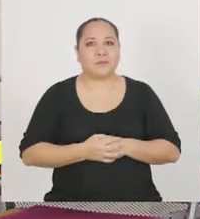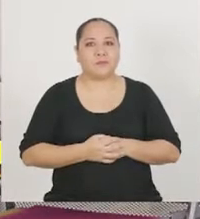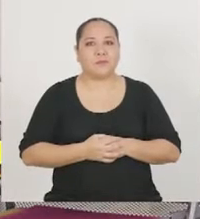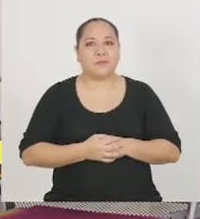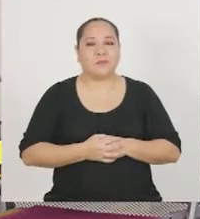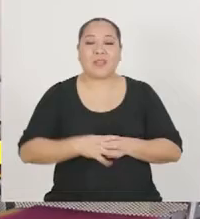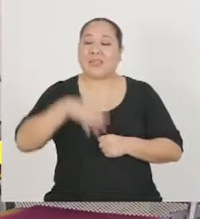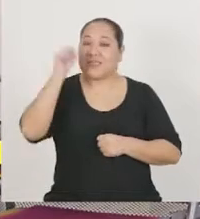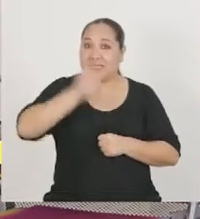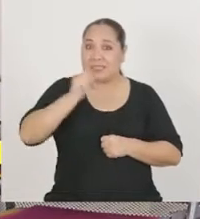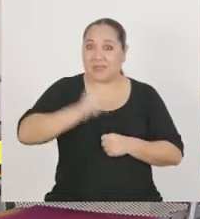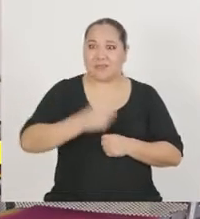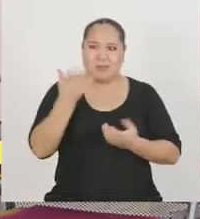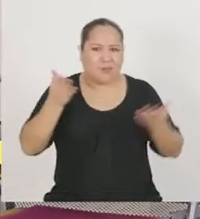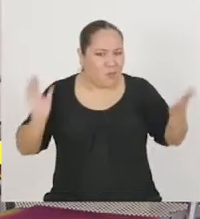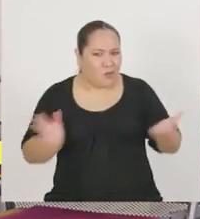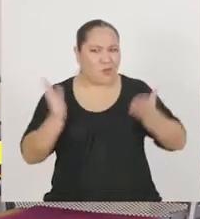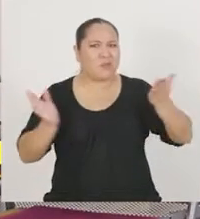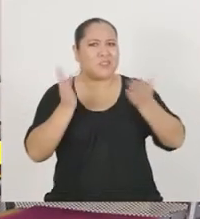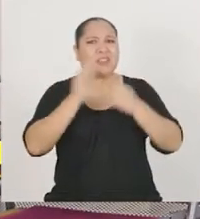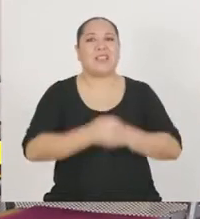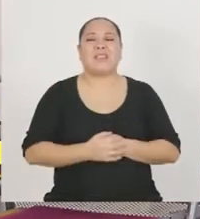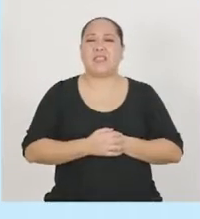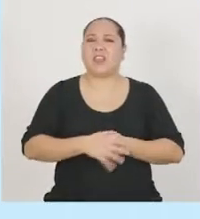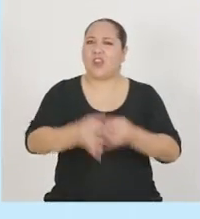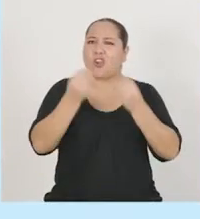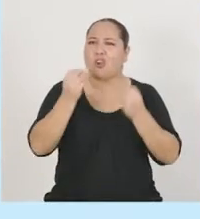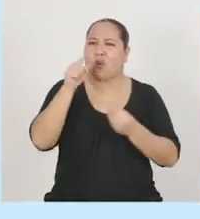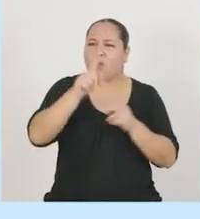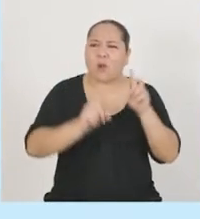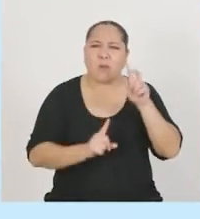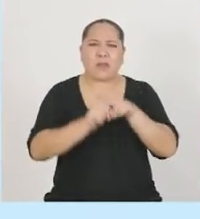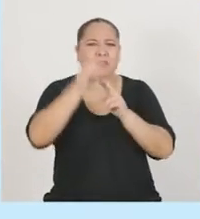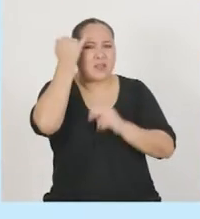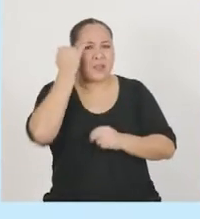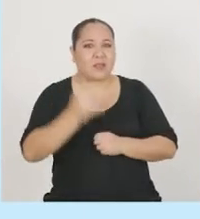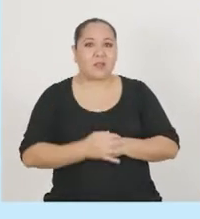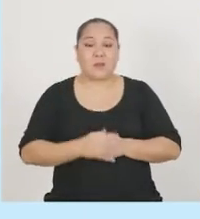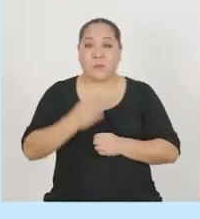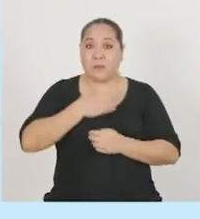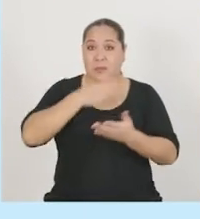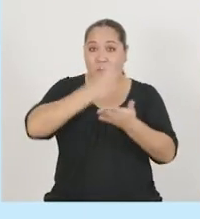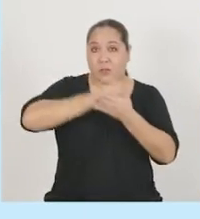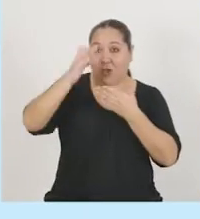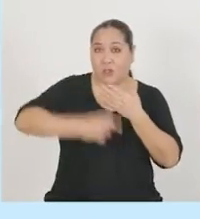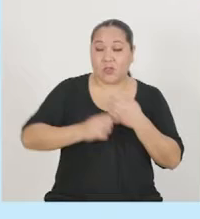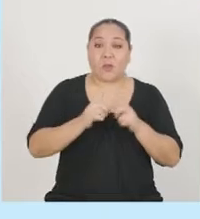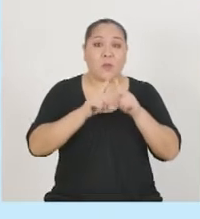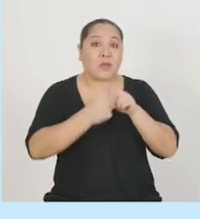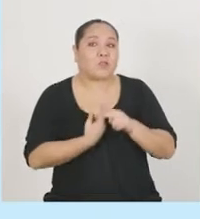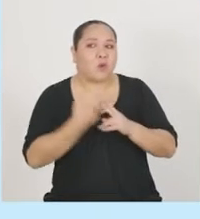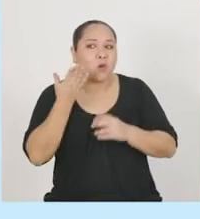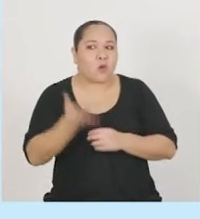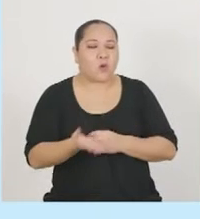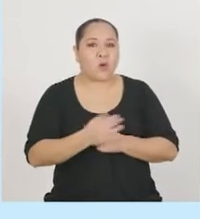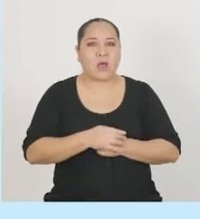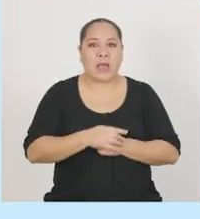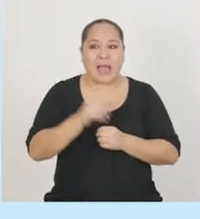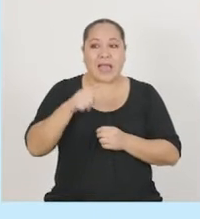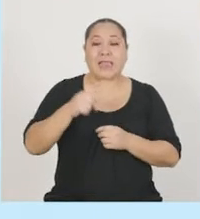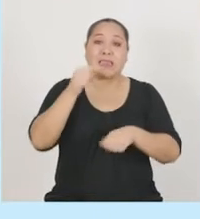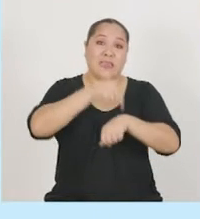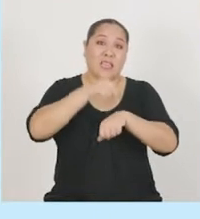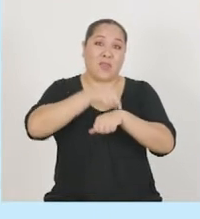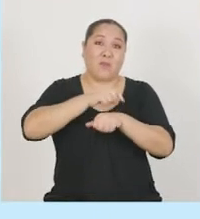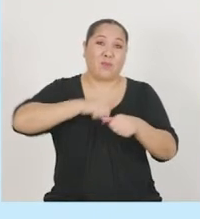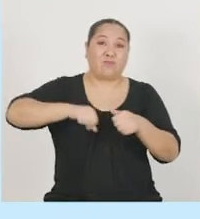que tiene que promocionarse. ¿Y cómo así surgió la idea? Mi proyecto surgió en base al contexto de la pandemia de